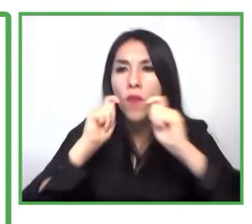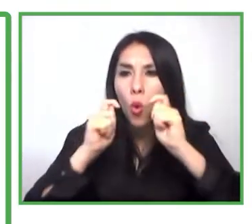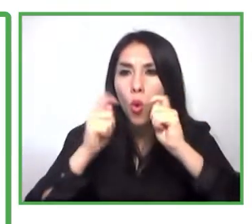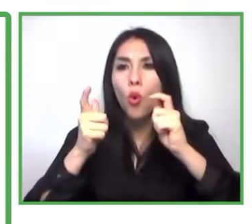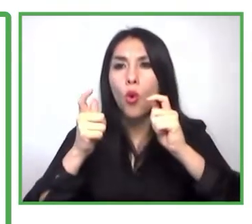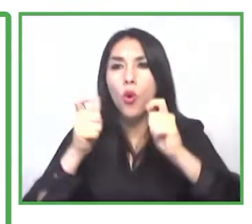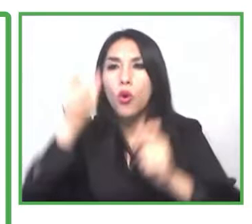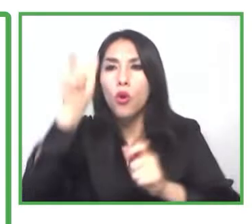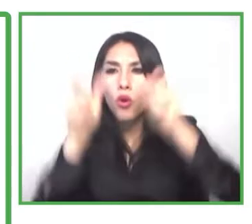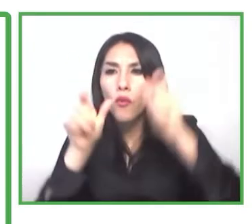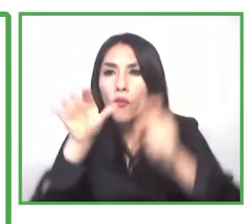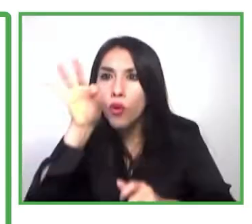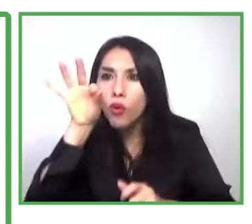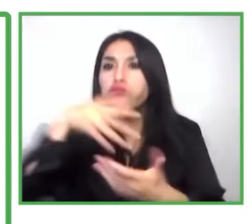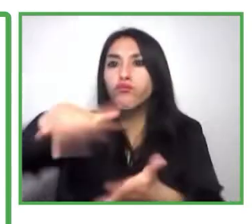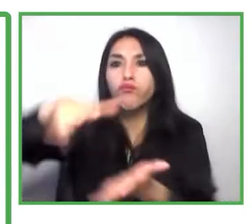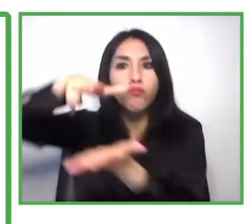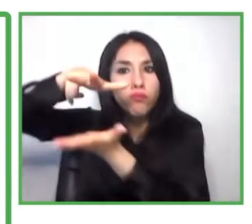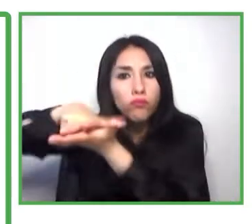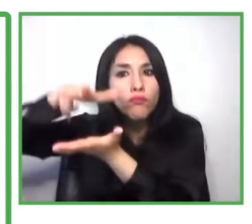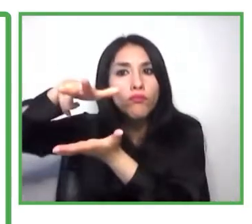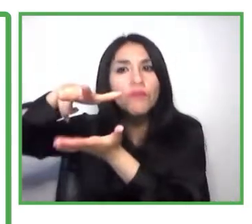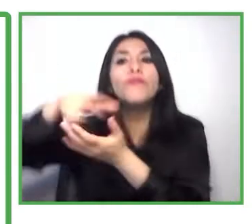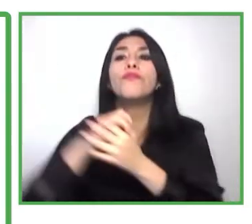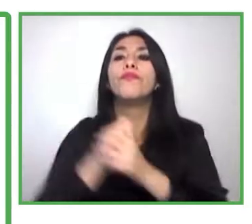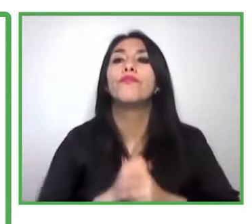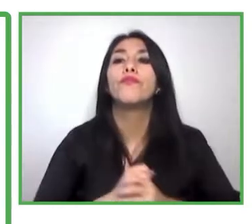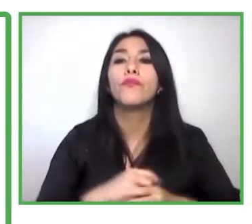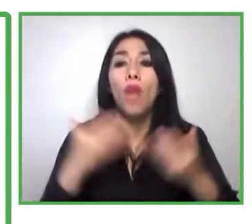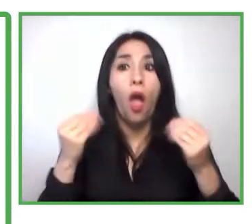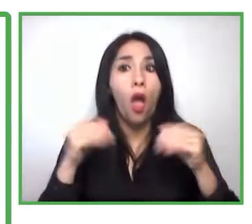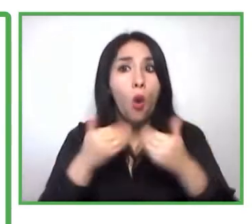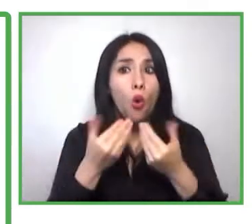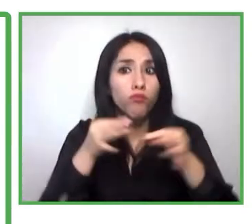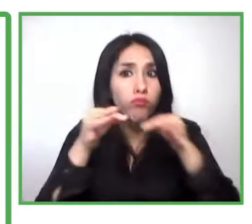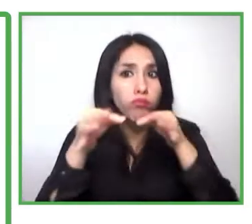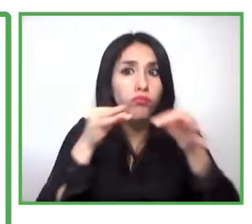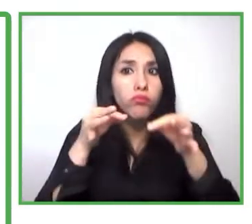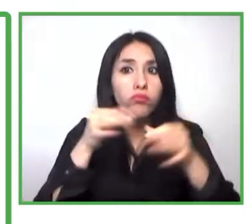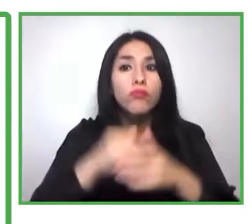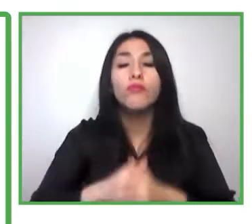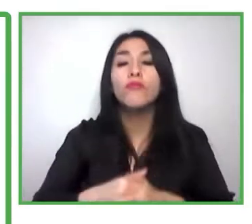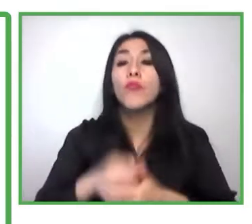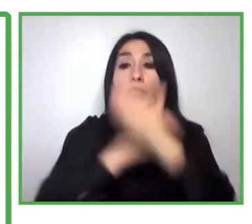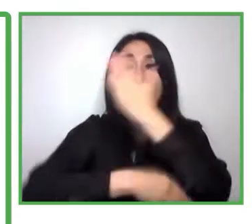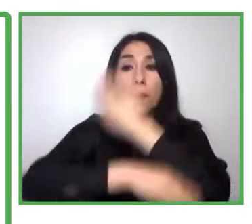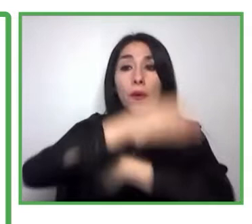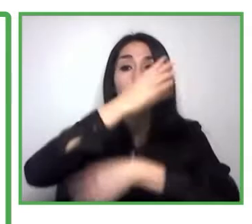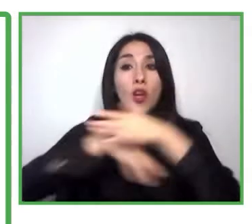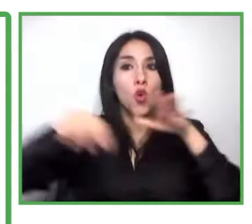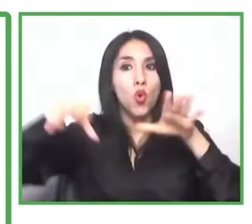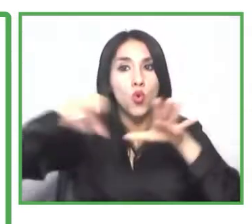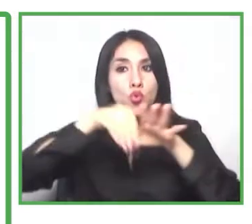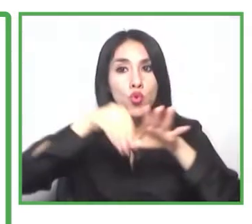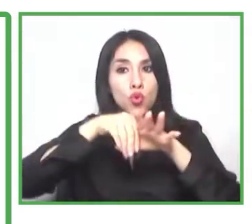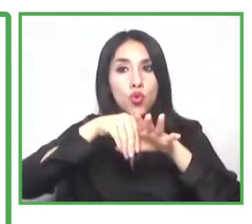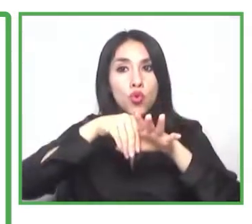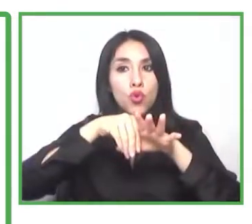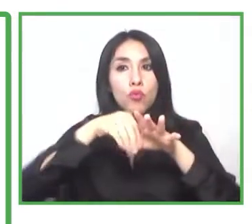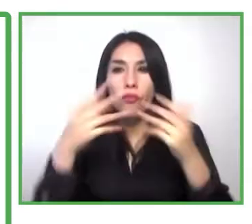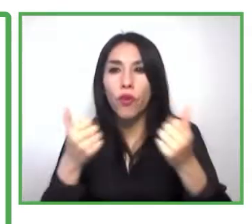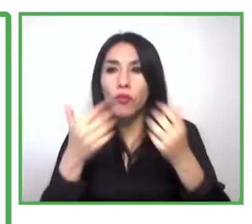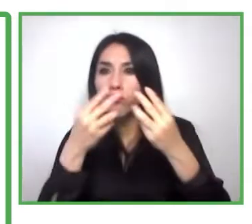discapacidad e inclusión, el sitio web también considera herramientas de accesibilidad, y es un sitio web accesible